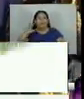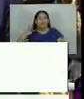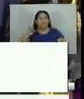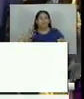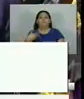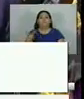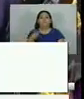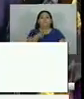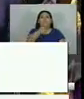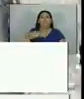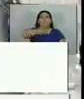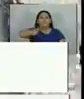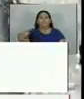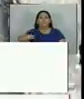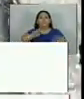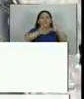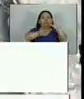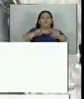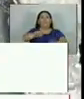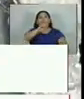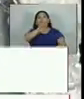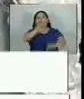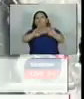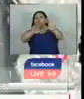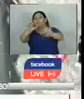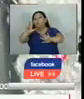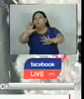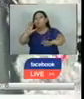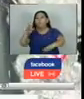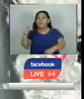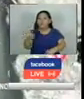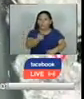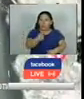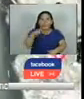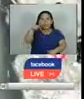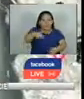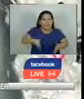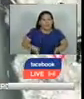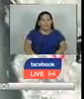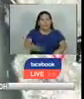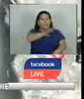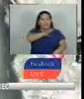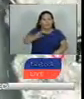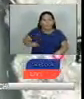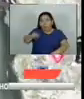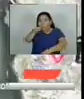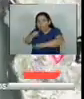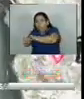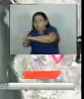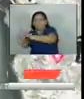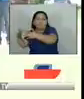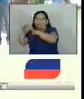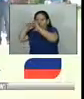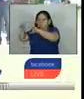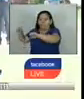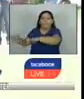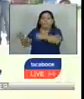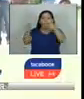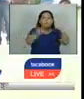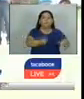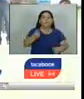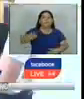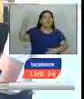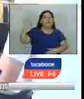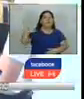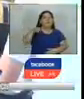para un promedio mensual de 8 mil 85 personas oriundas de El Salvador que fueron retornadas en el 2021 la cifra